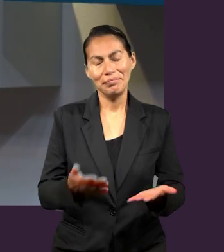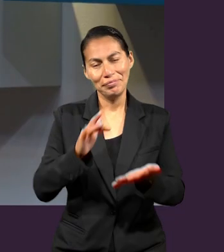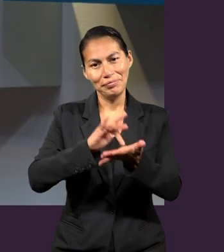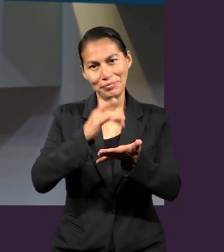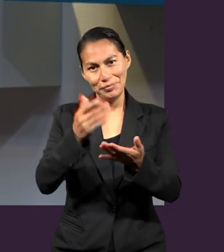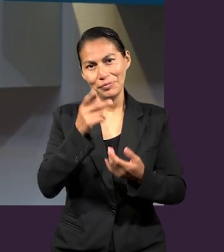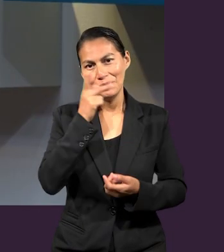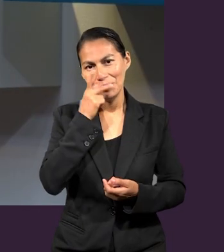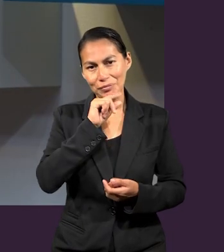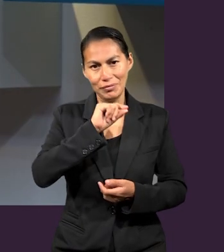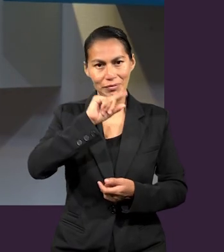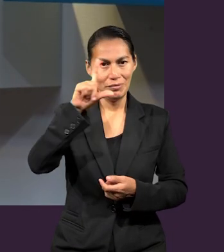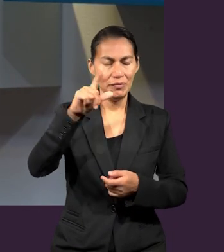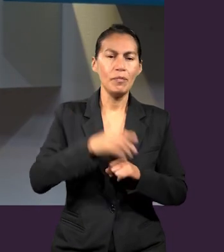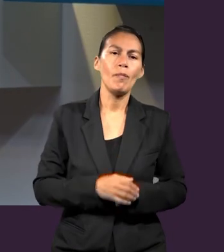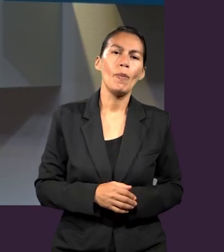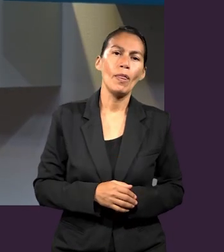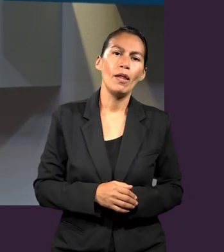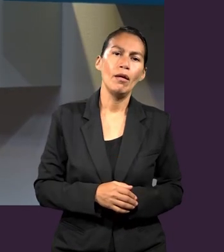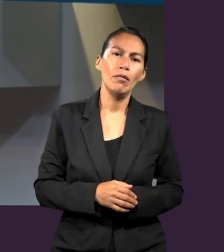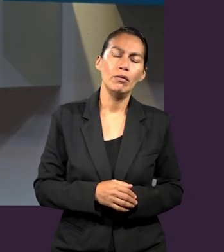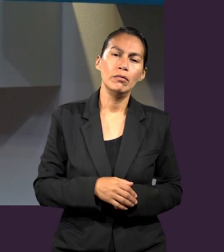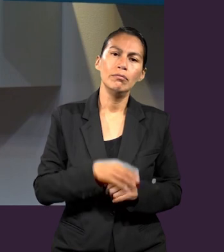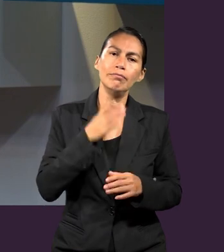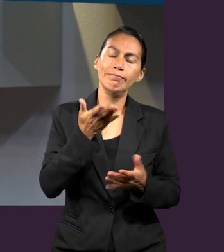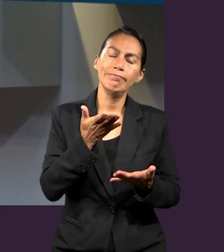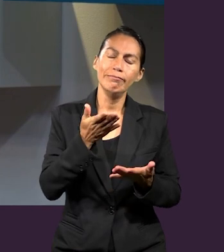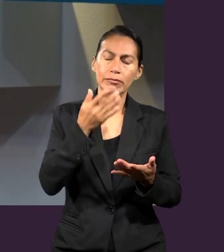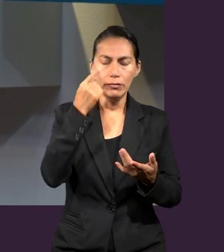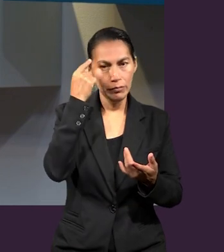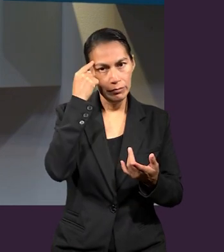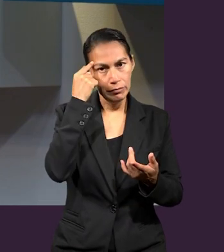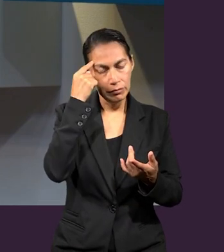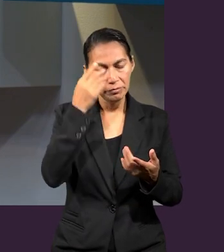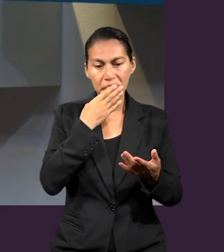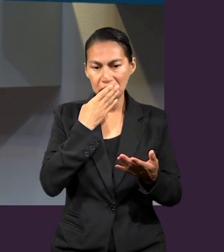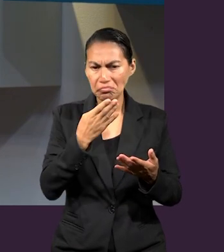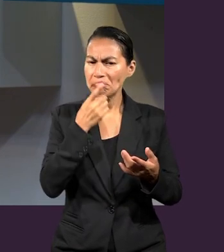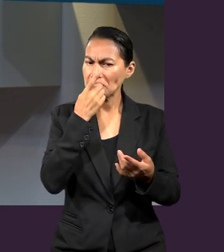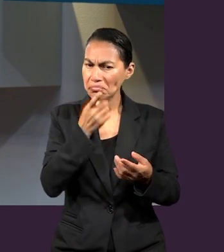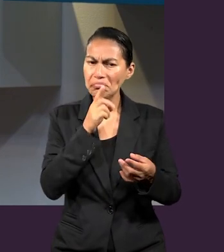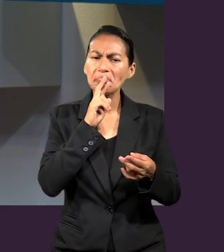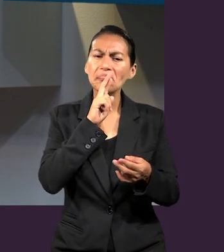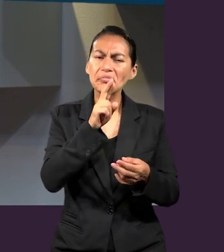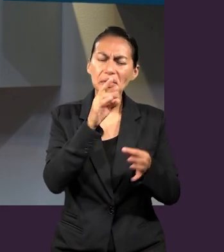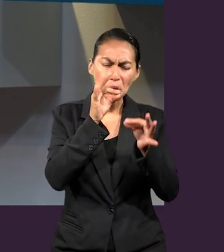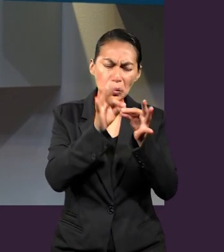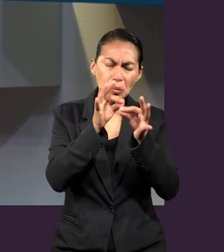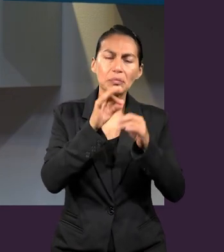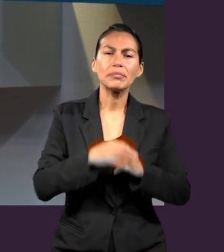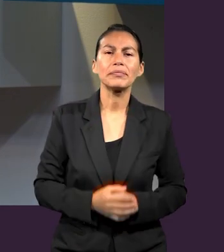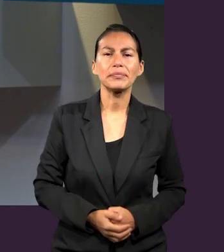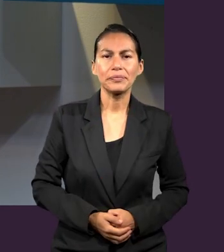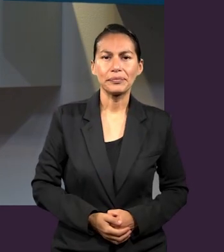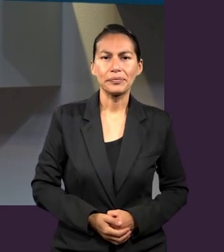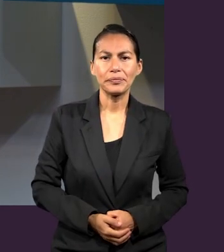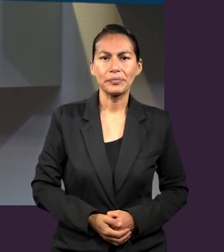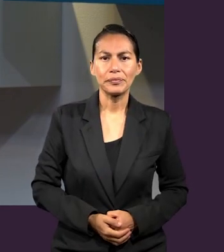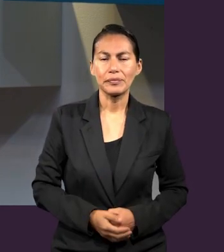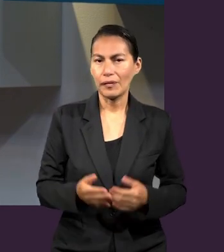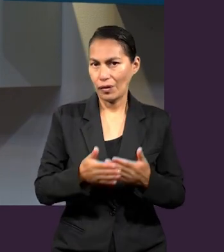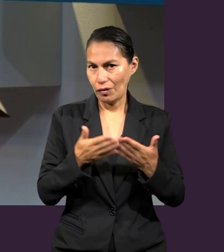Muchas gracias, le damos al experto, por tan acertada y también detallada respuesta a la pregunta.